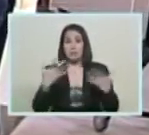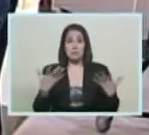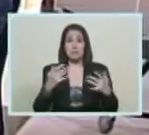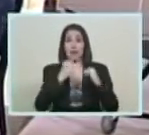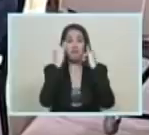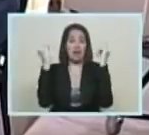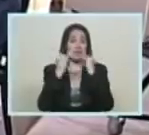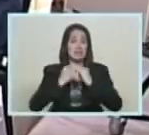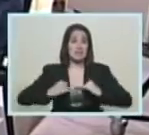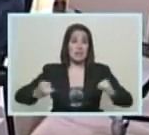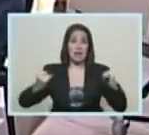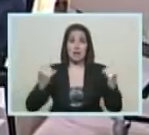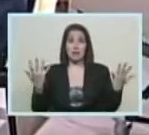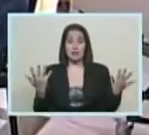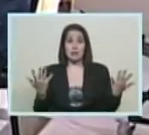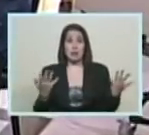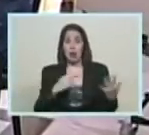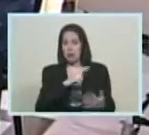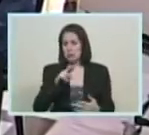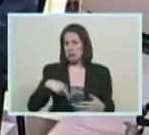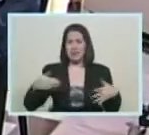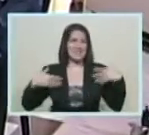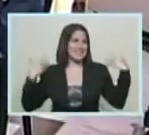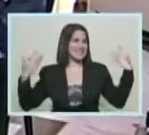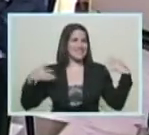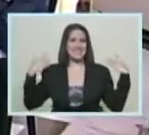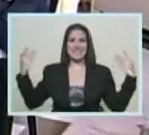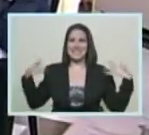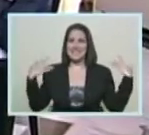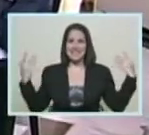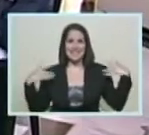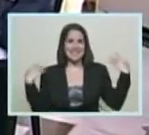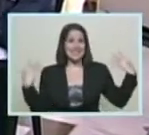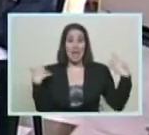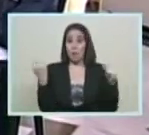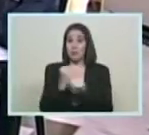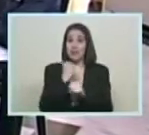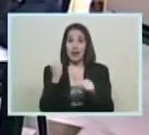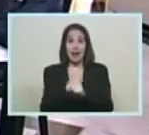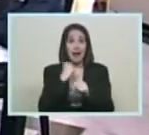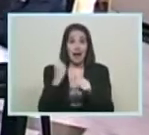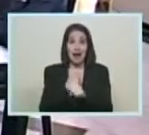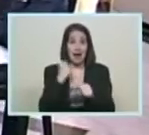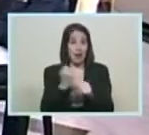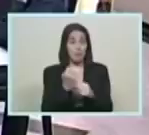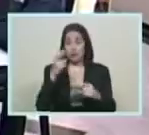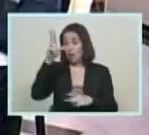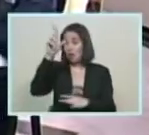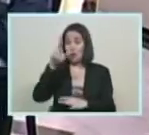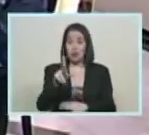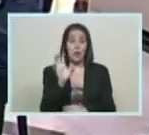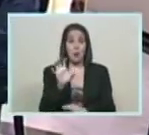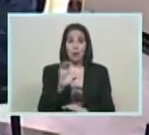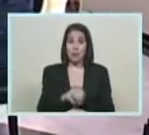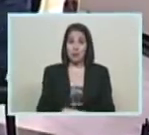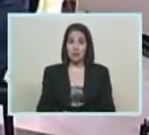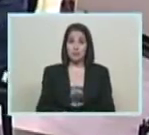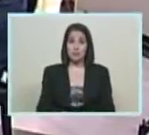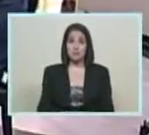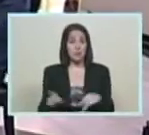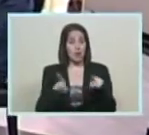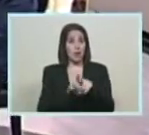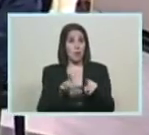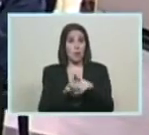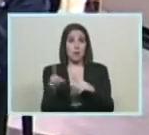felicidad. Nosotros andamos felices de estar trabajando por la patria, todos los días. Igualmente vamos